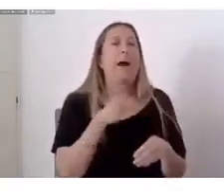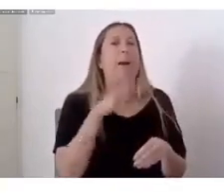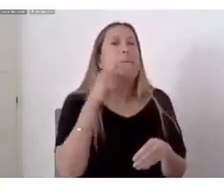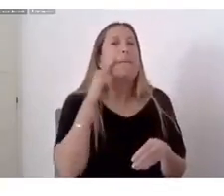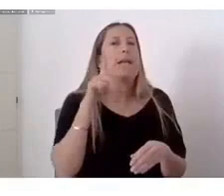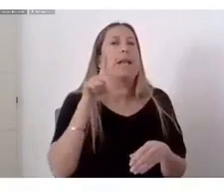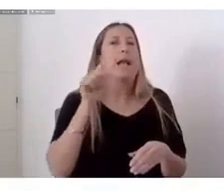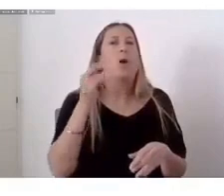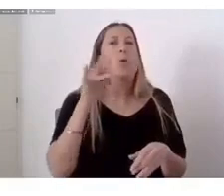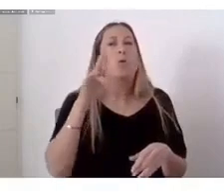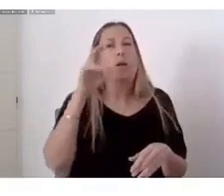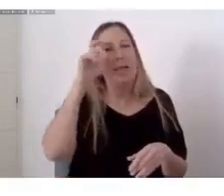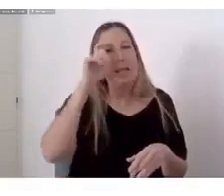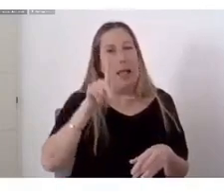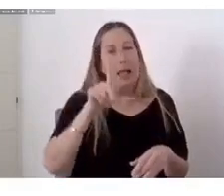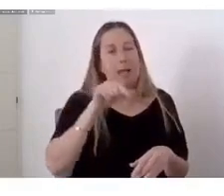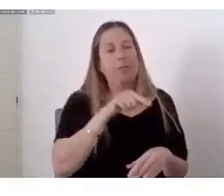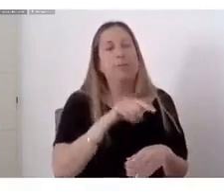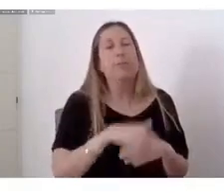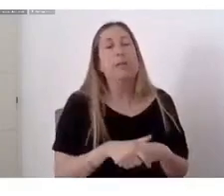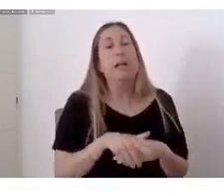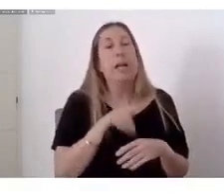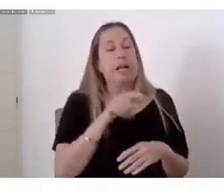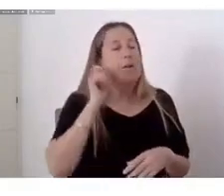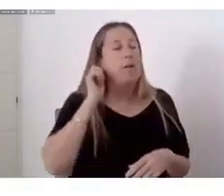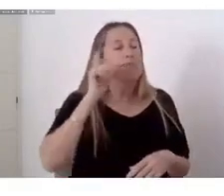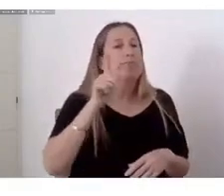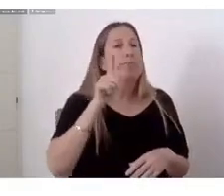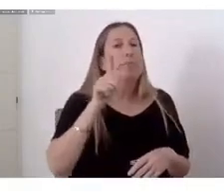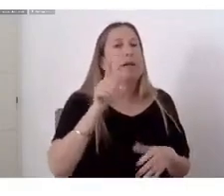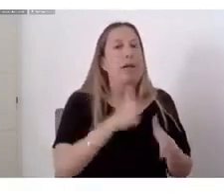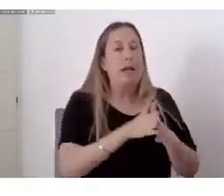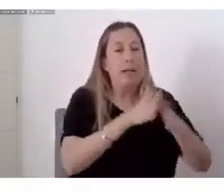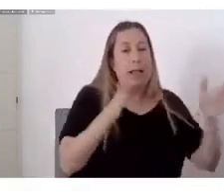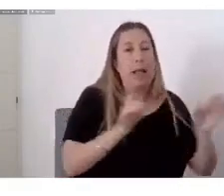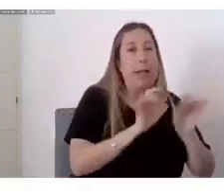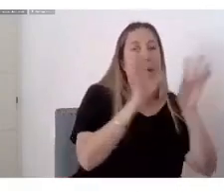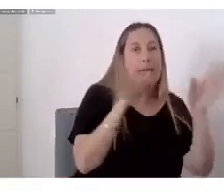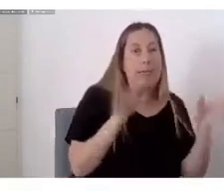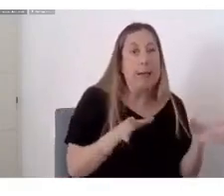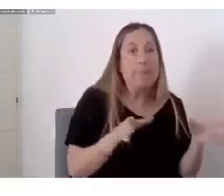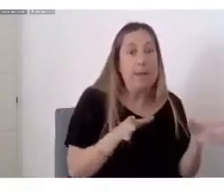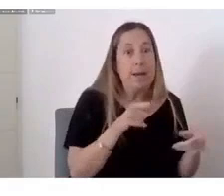ballroom Que ha logrado En medio de la pandemia Sostener